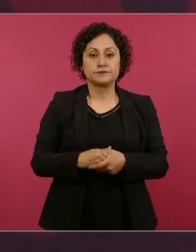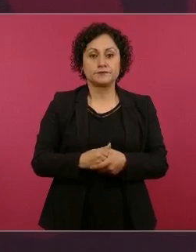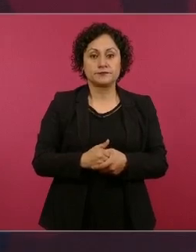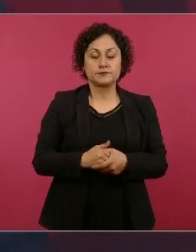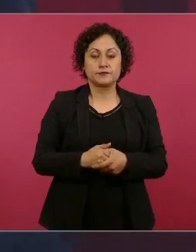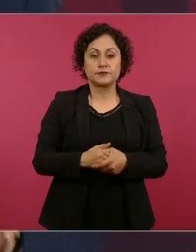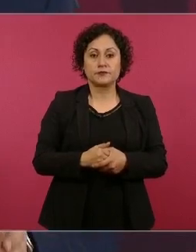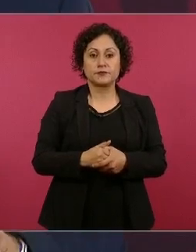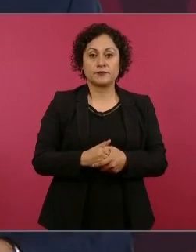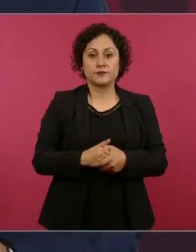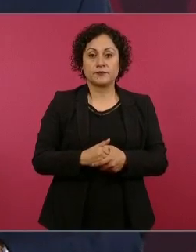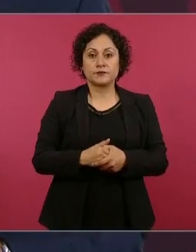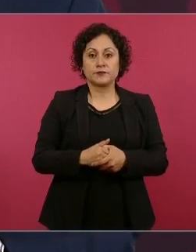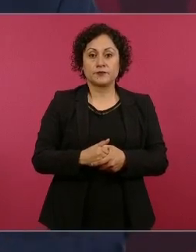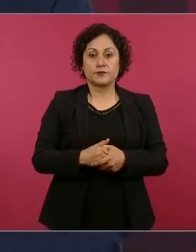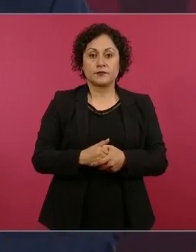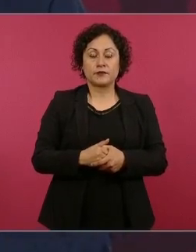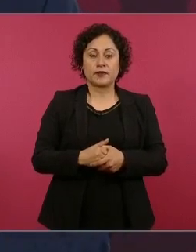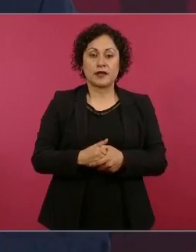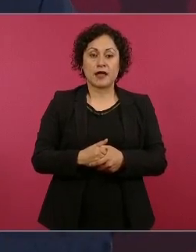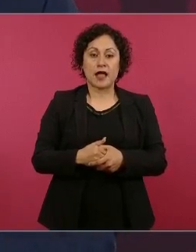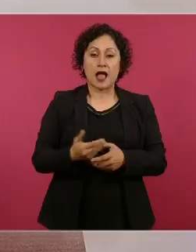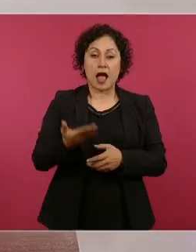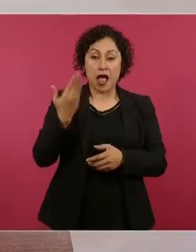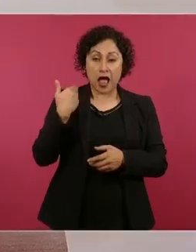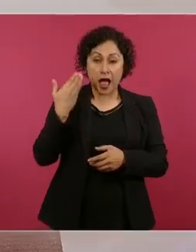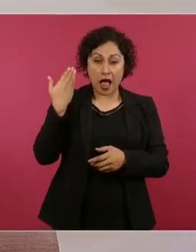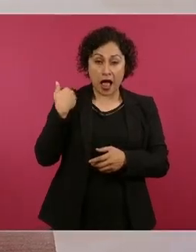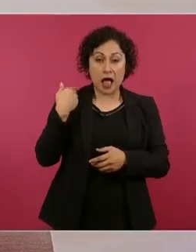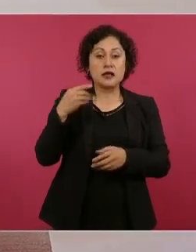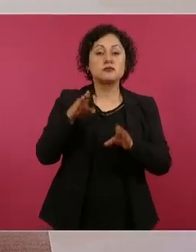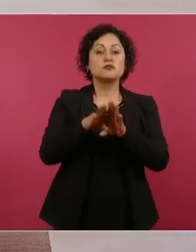anulado el reparto agrario